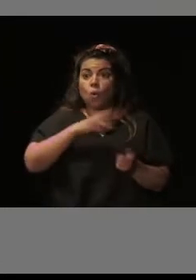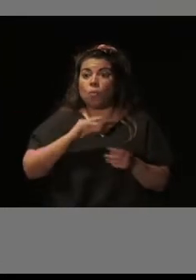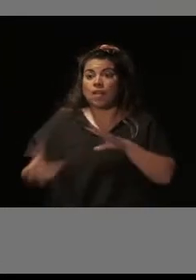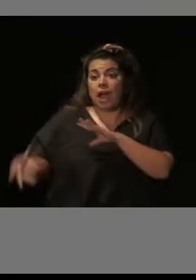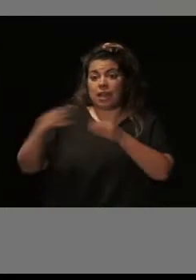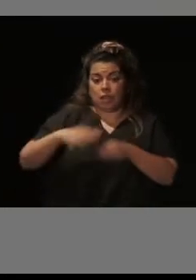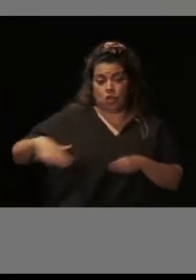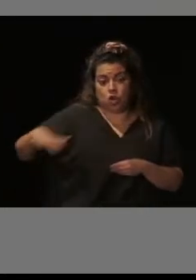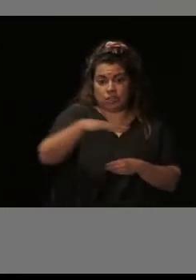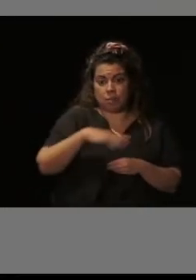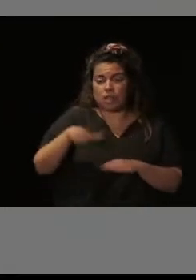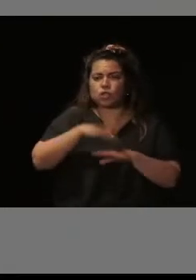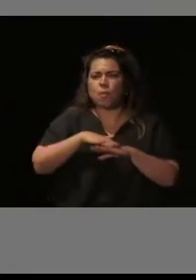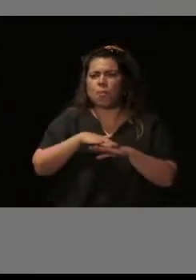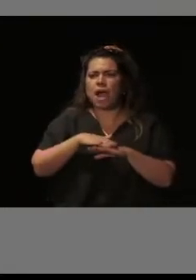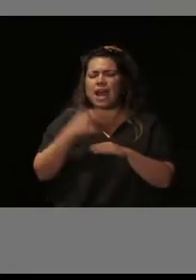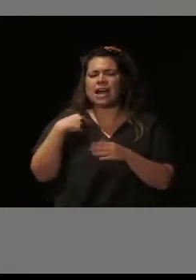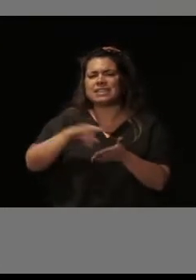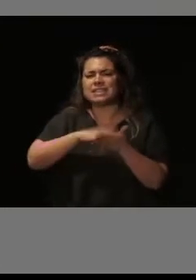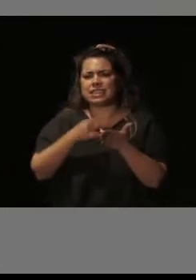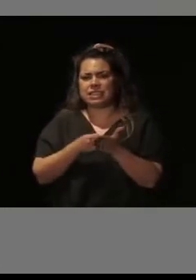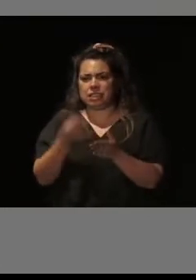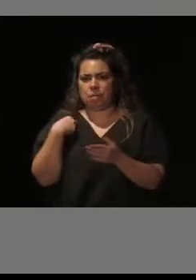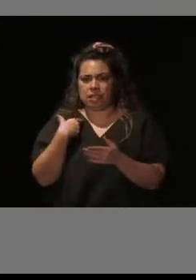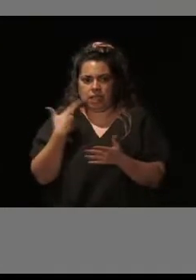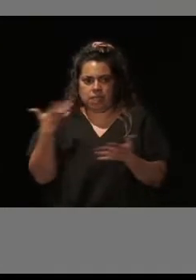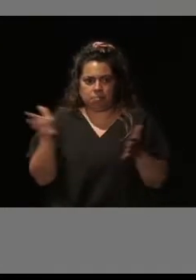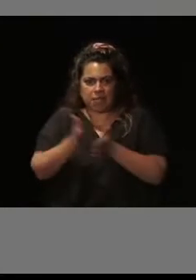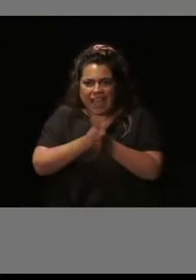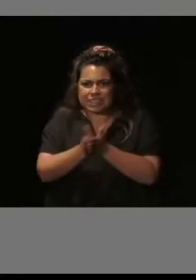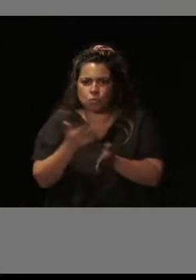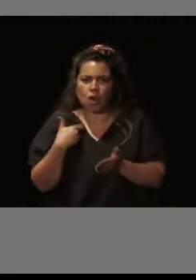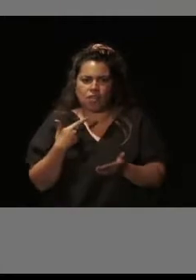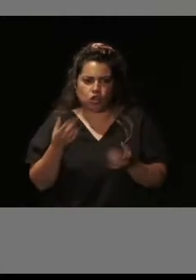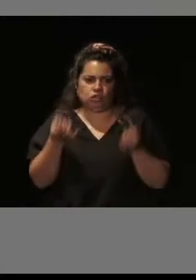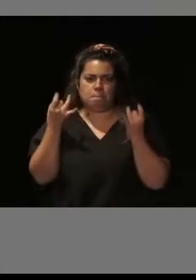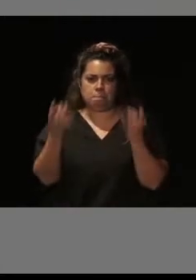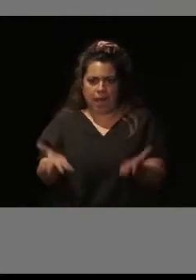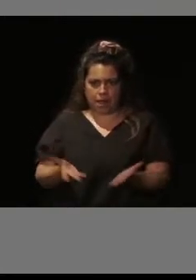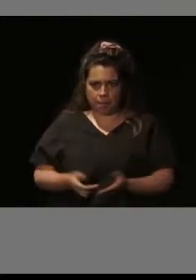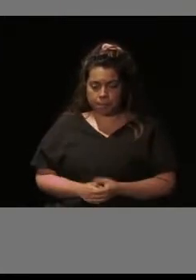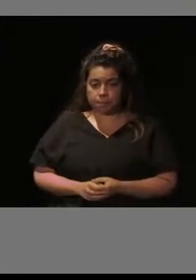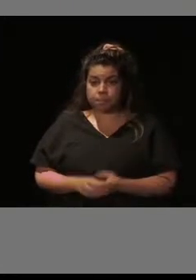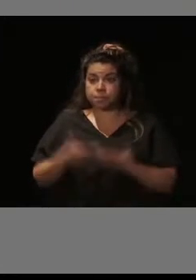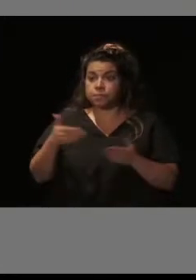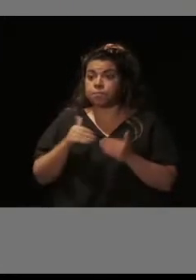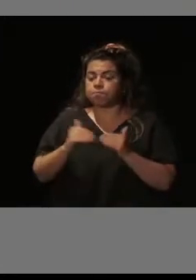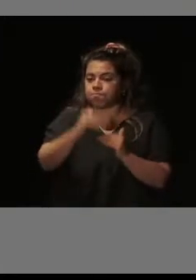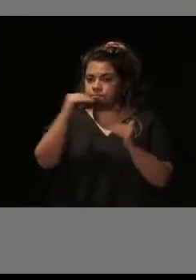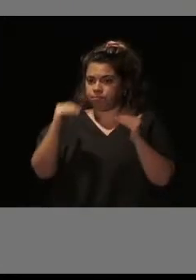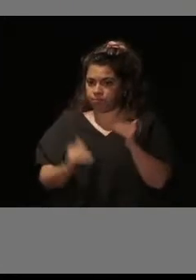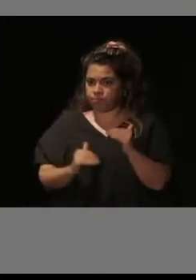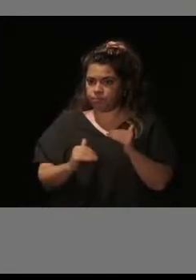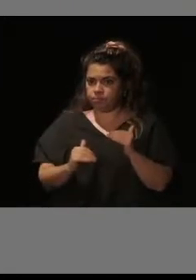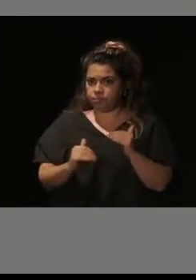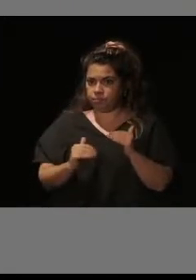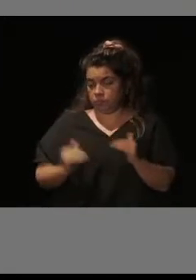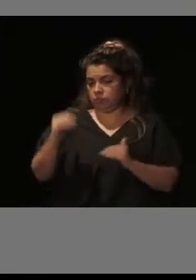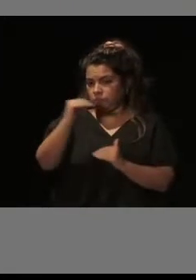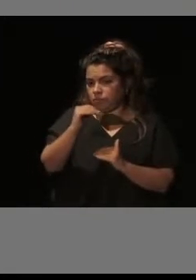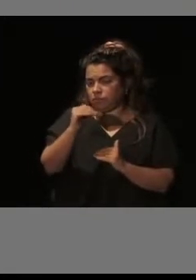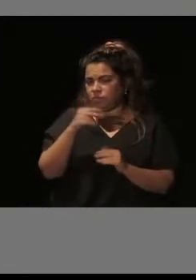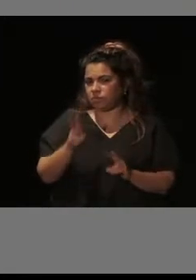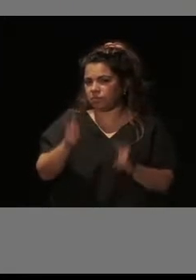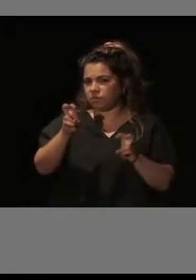de espacios para instalar sistemas de estimulación temprana. El siguiente escalón ya sería actuar en los